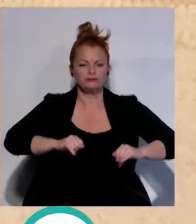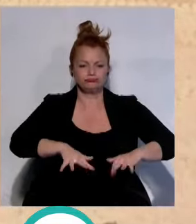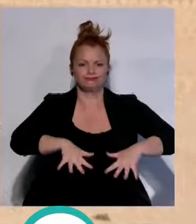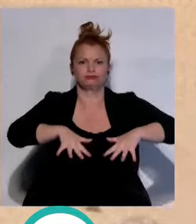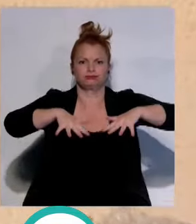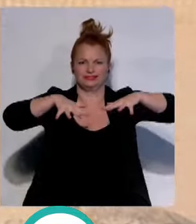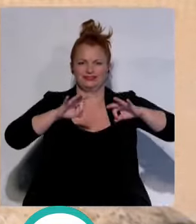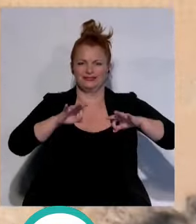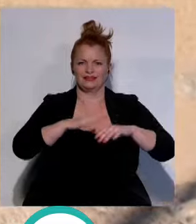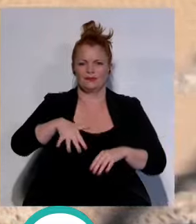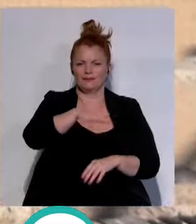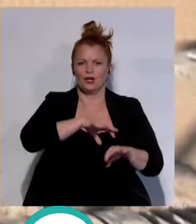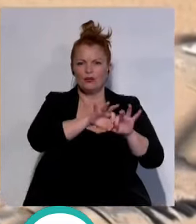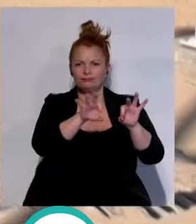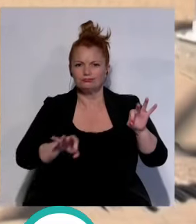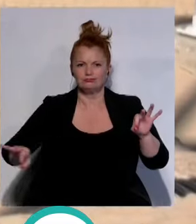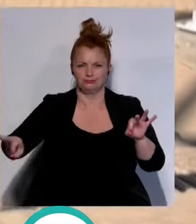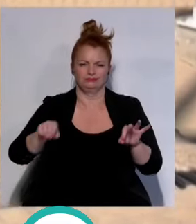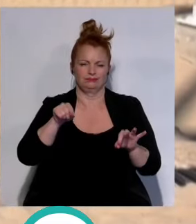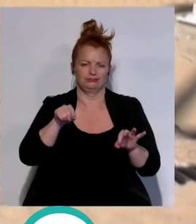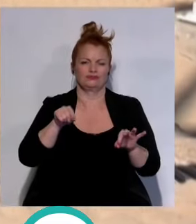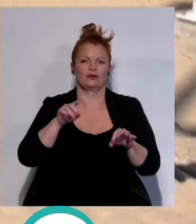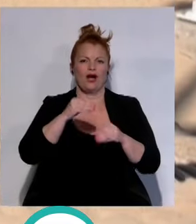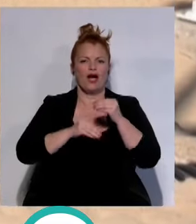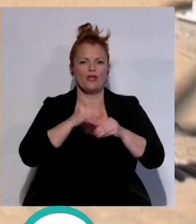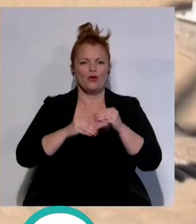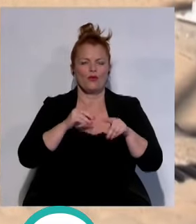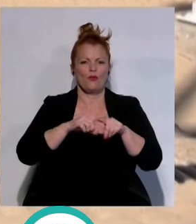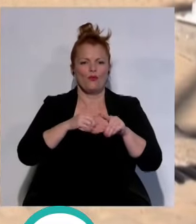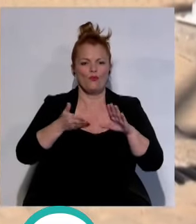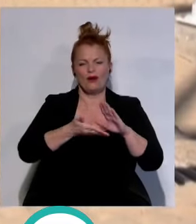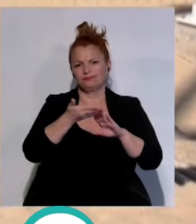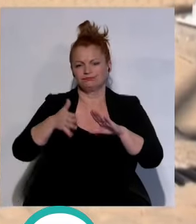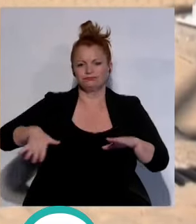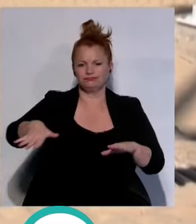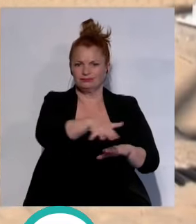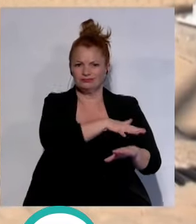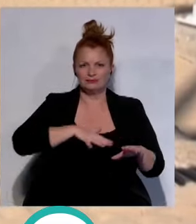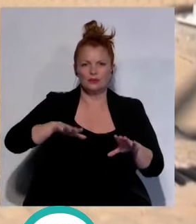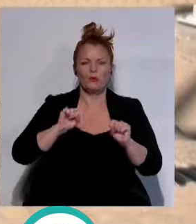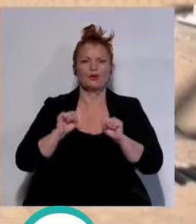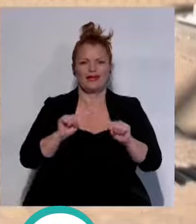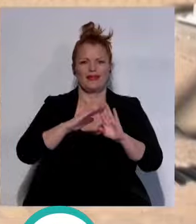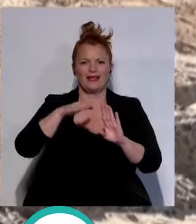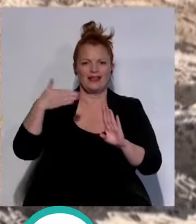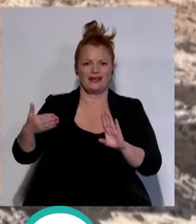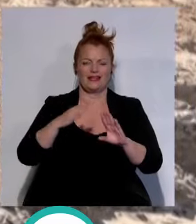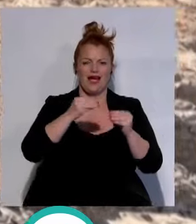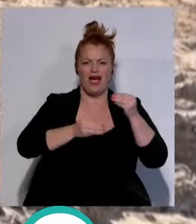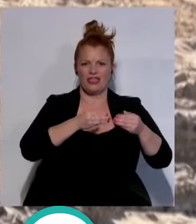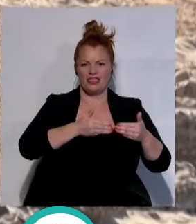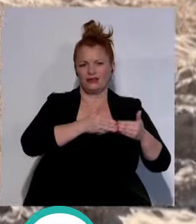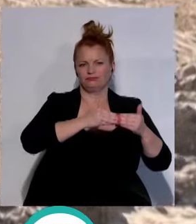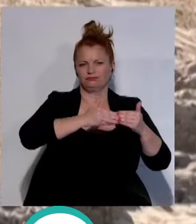provisional de la conducción que ha sido anclada a una cimentación y protegida en el exterior con una hilera de pilastres.